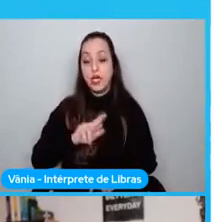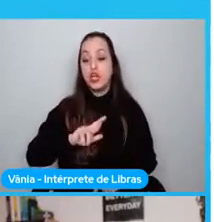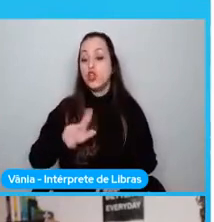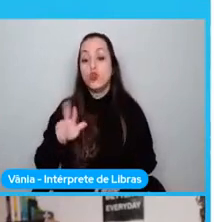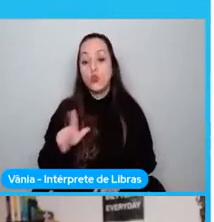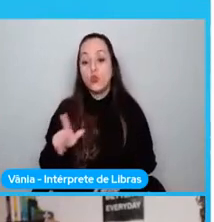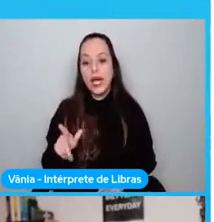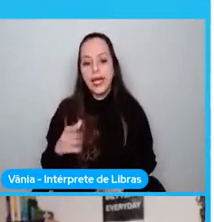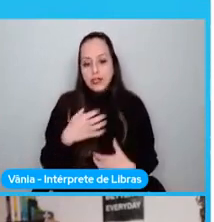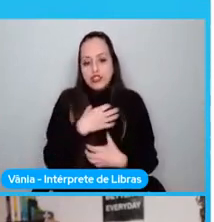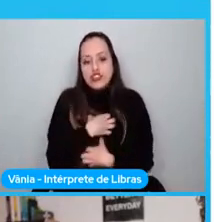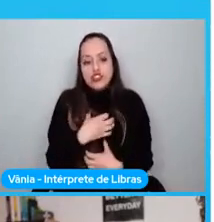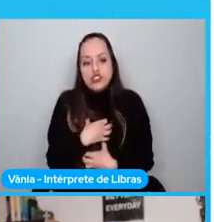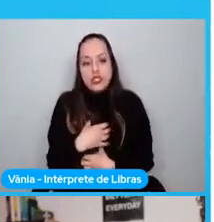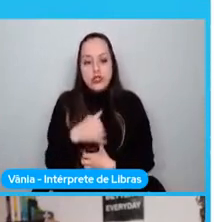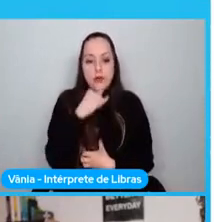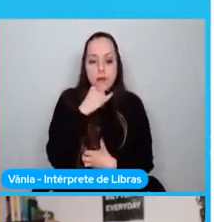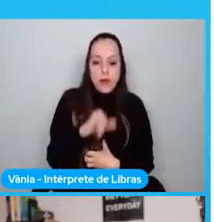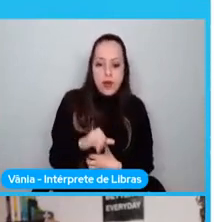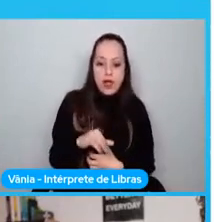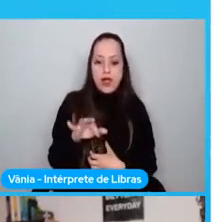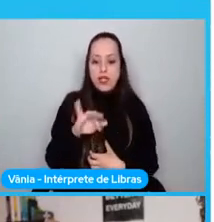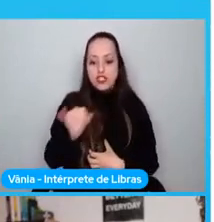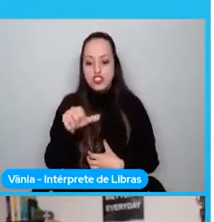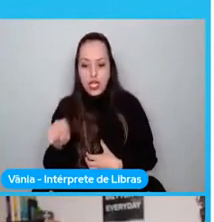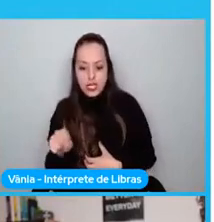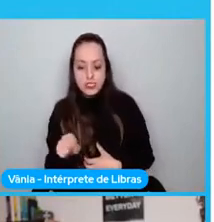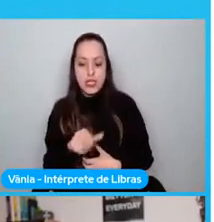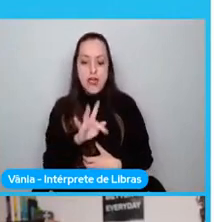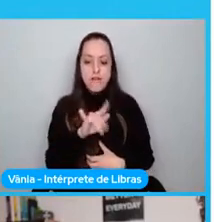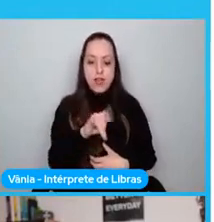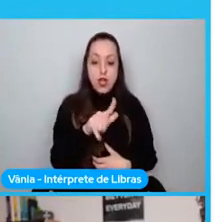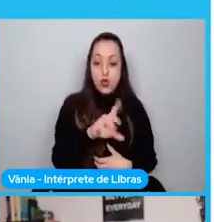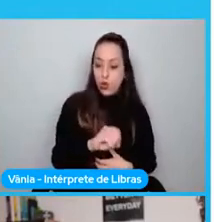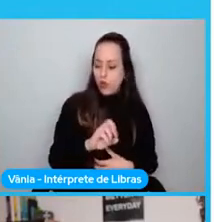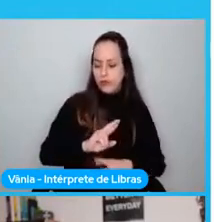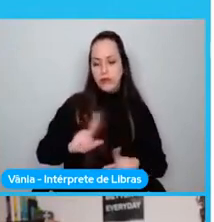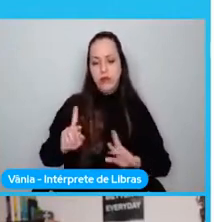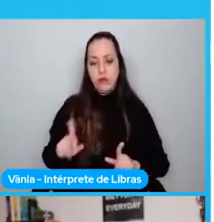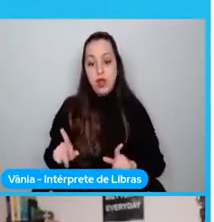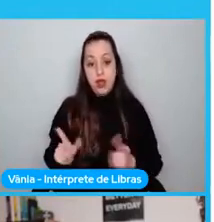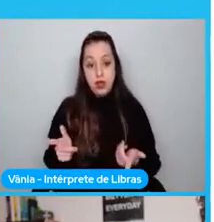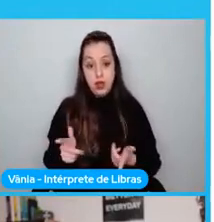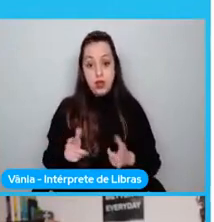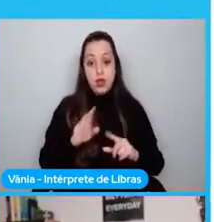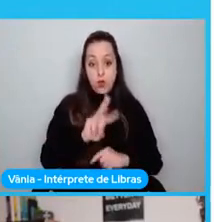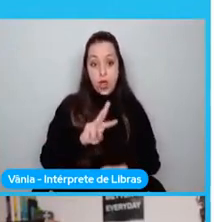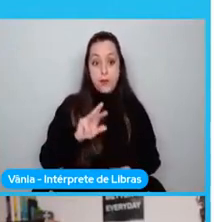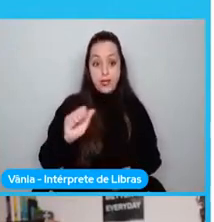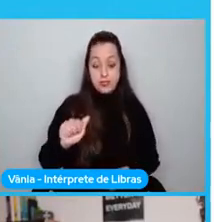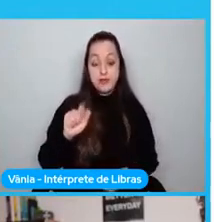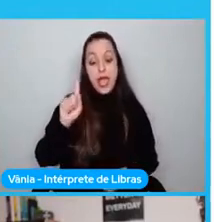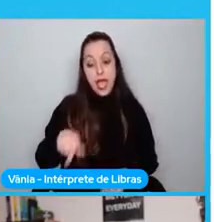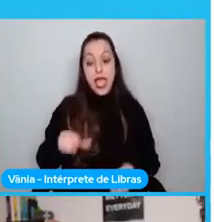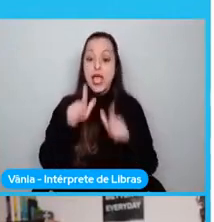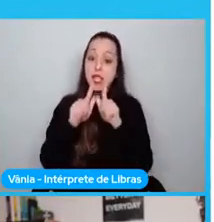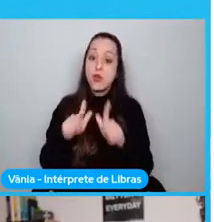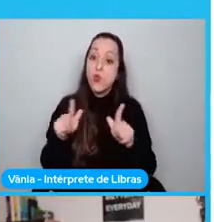hacer un flash, un Django, un flash, no es una página web. WebAssembly, como vimos, es un lenguaje